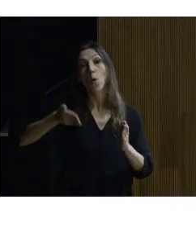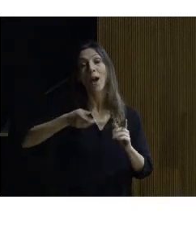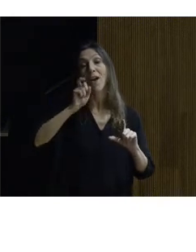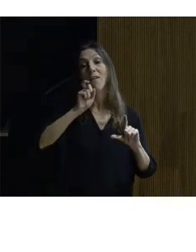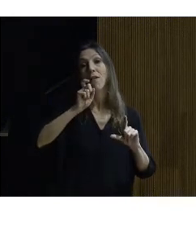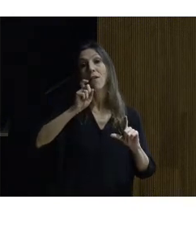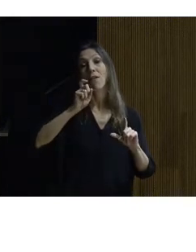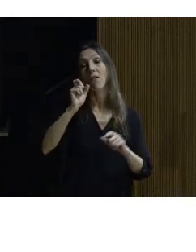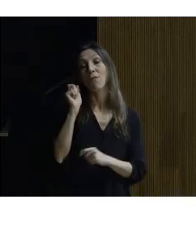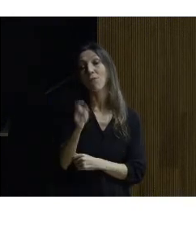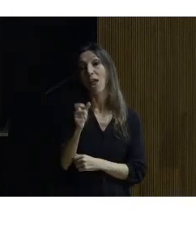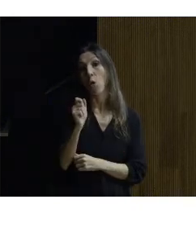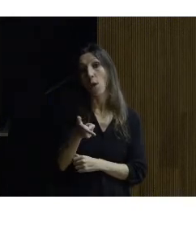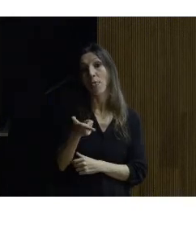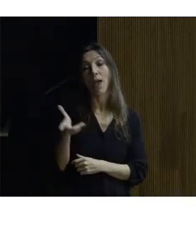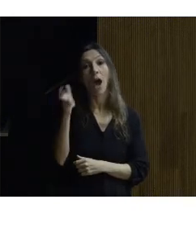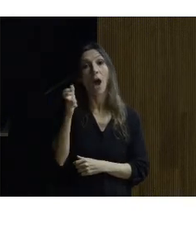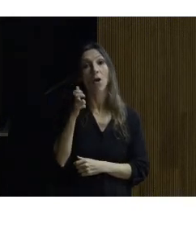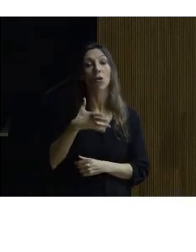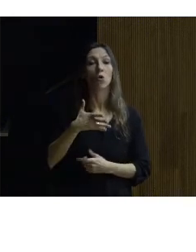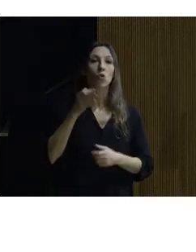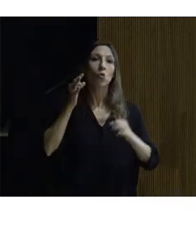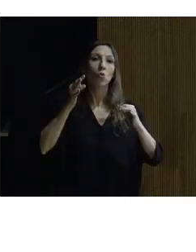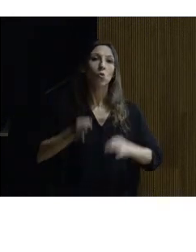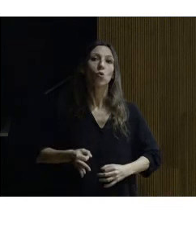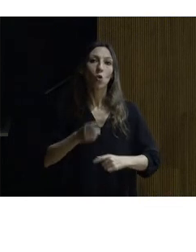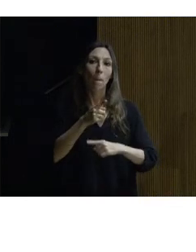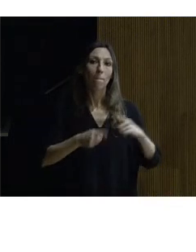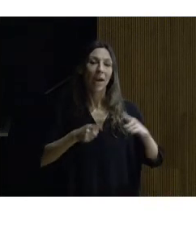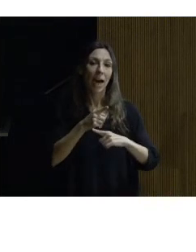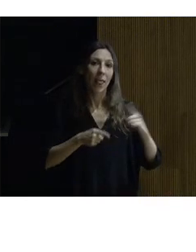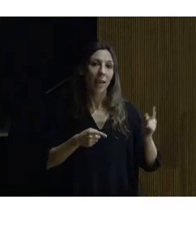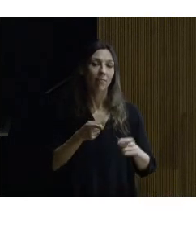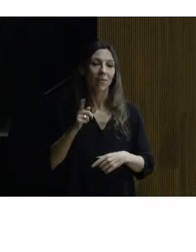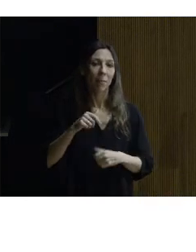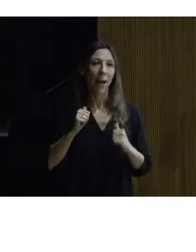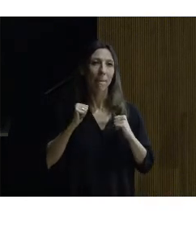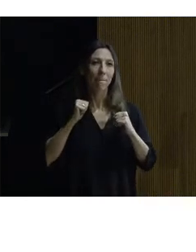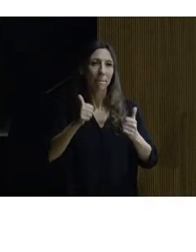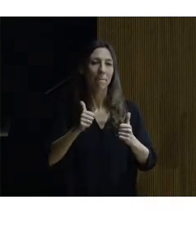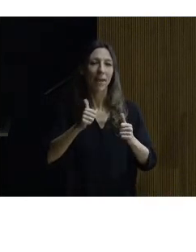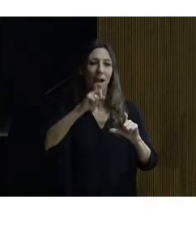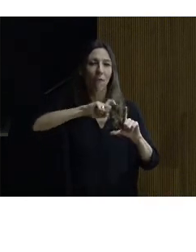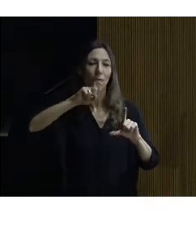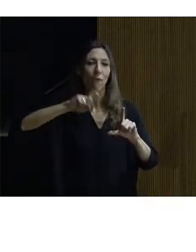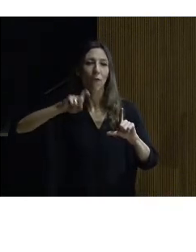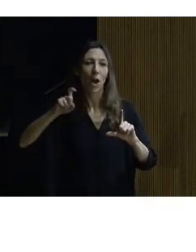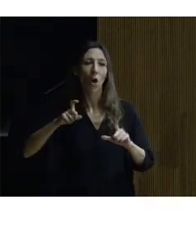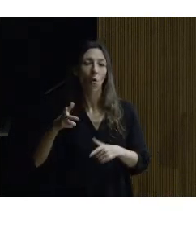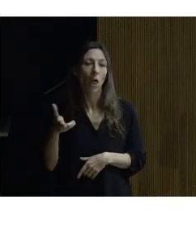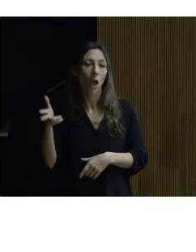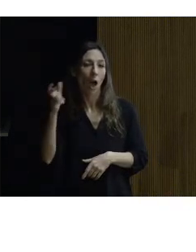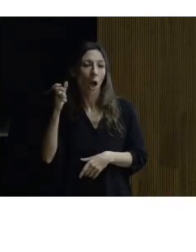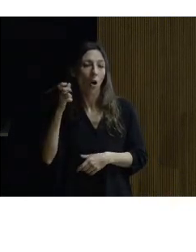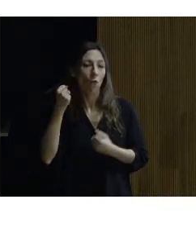estropea justo en frecuencias medias y en el principio de las frecuencias agudas justo donde están las consonantes y las vocales